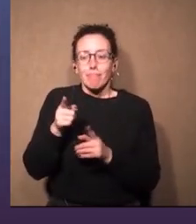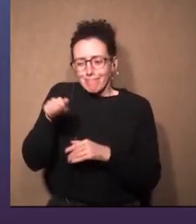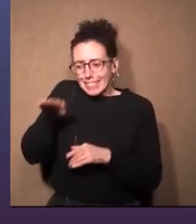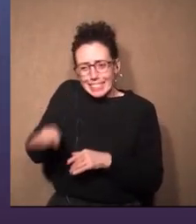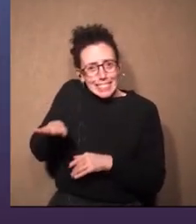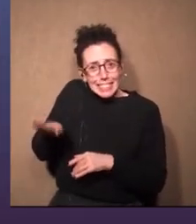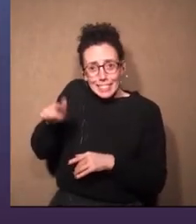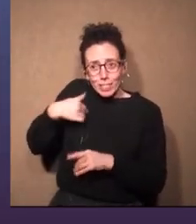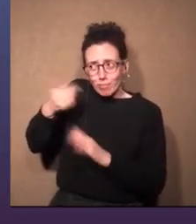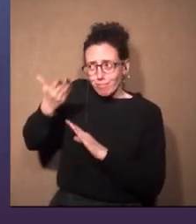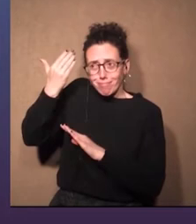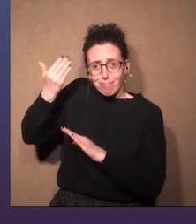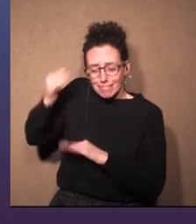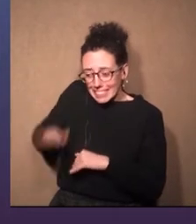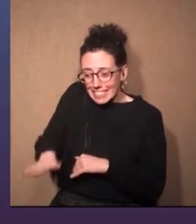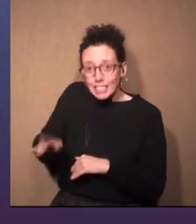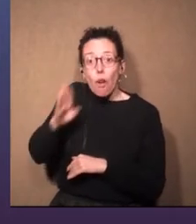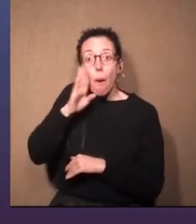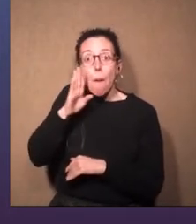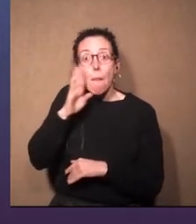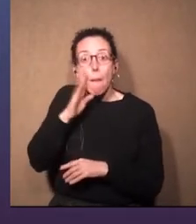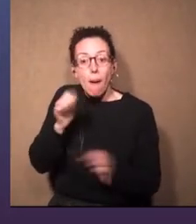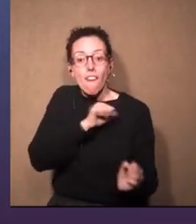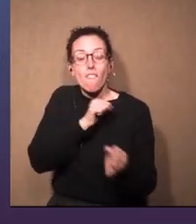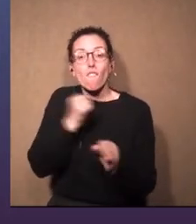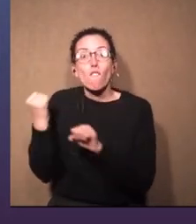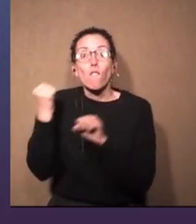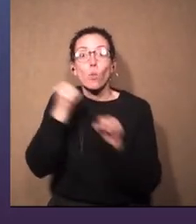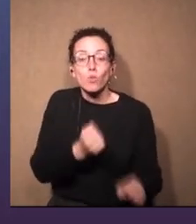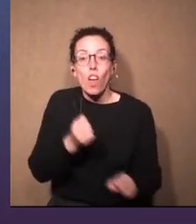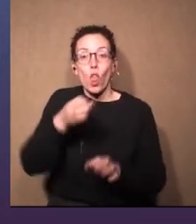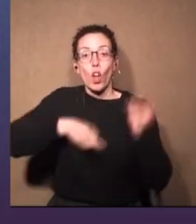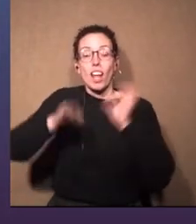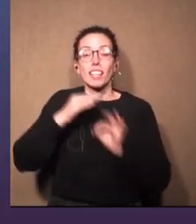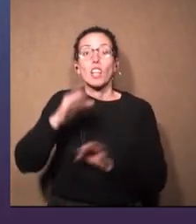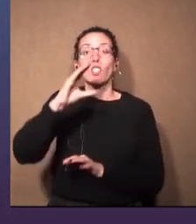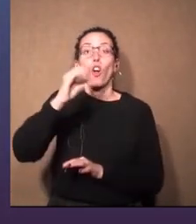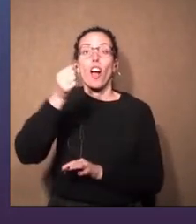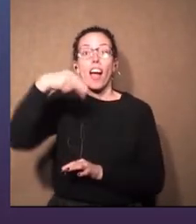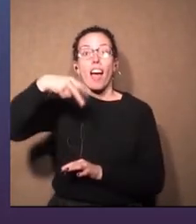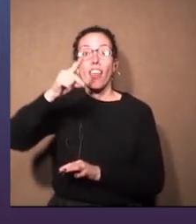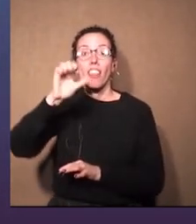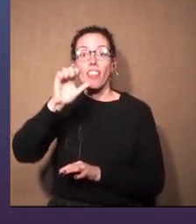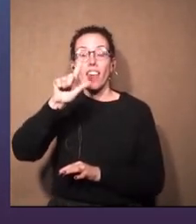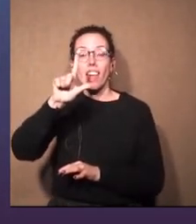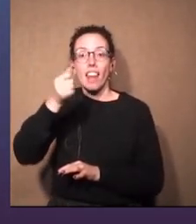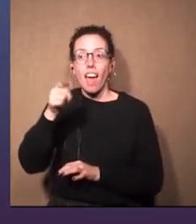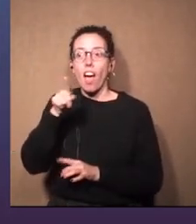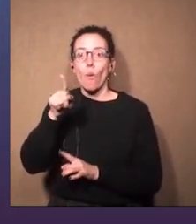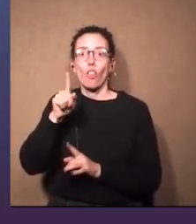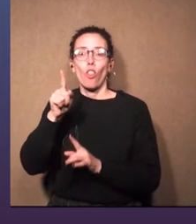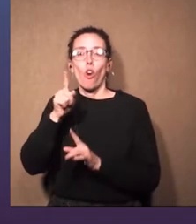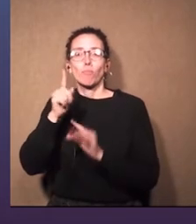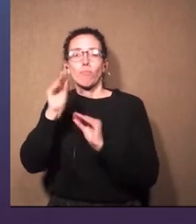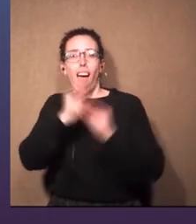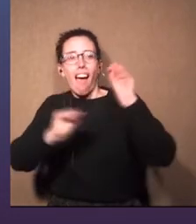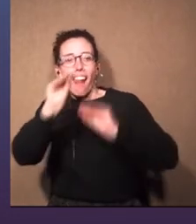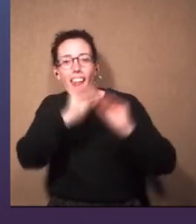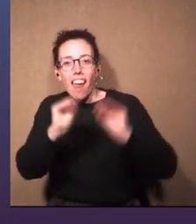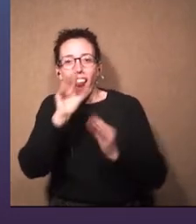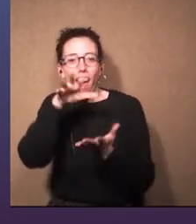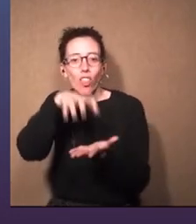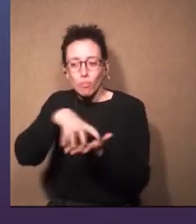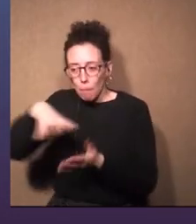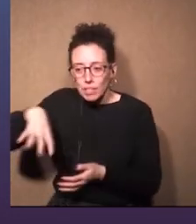Y re chiquito, yo ya, mi mamá fue fundadora del Teatro de la Candela, y cuando se hizo toda la reforma ya me llevaba,